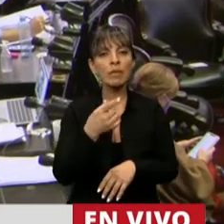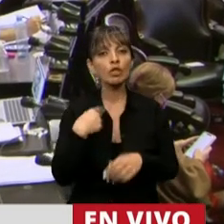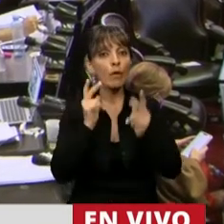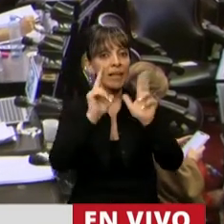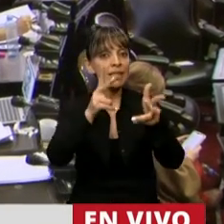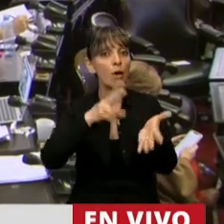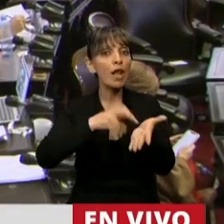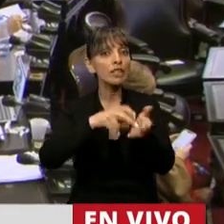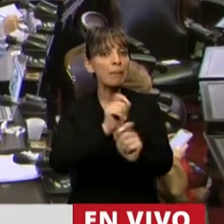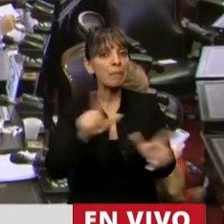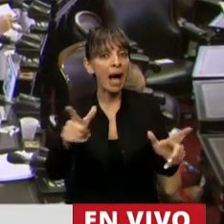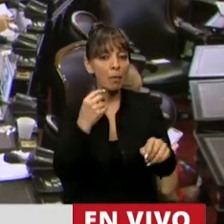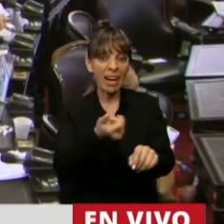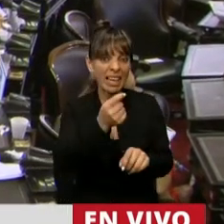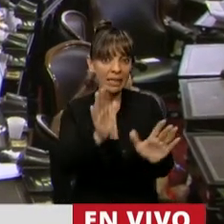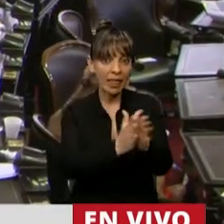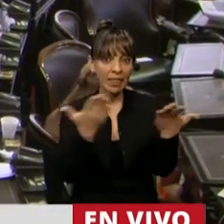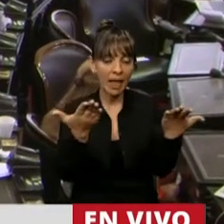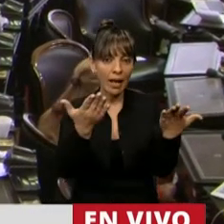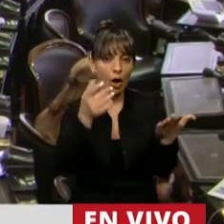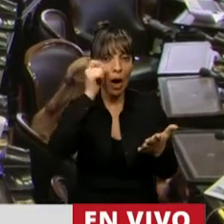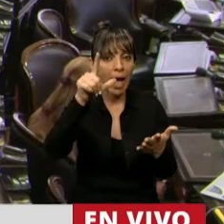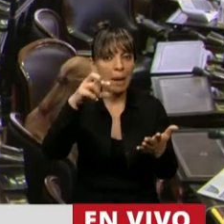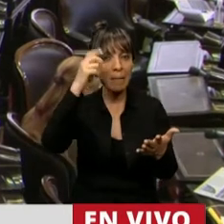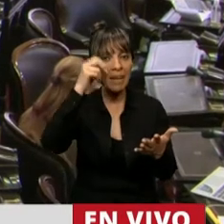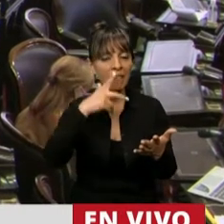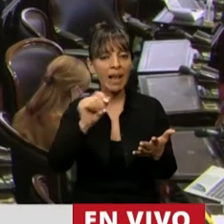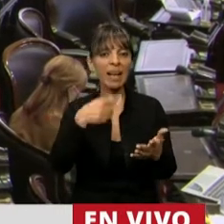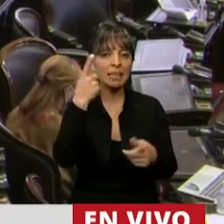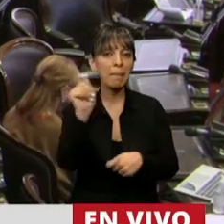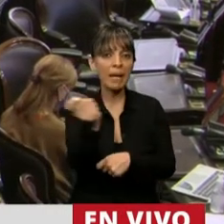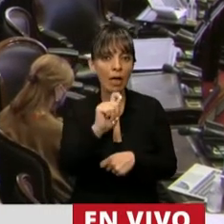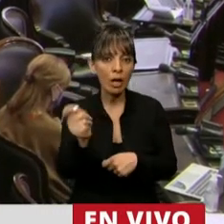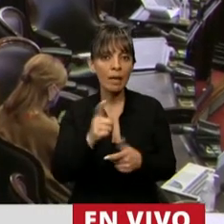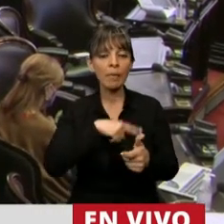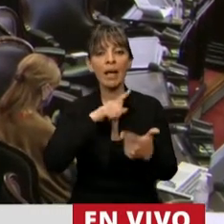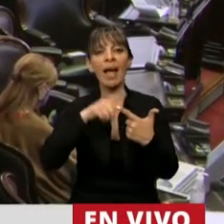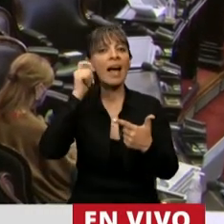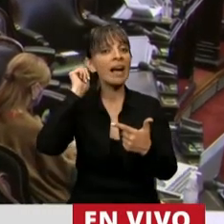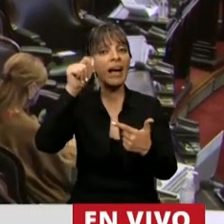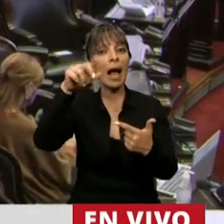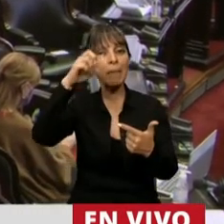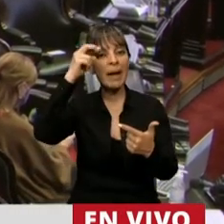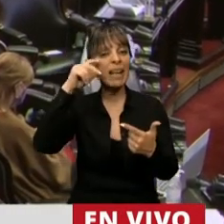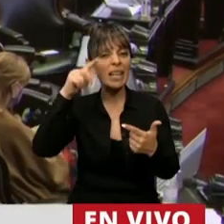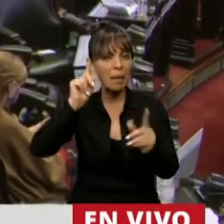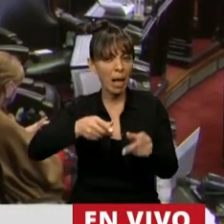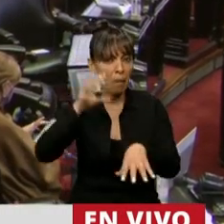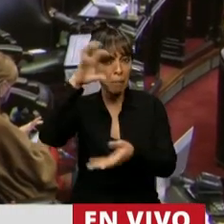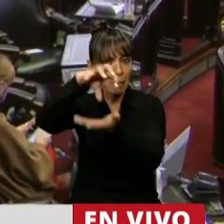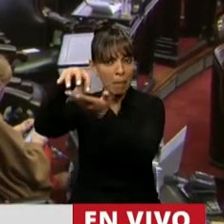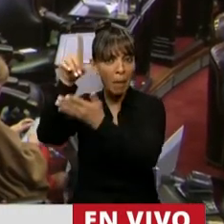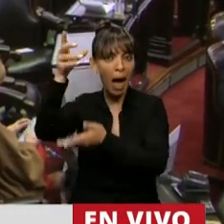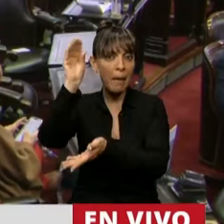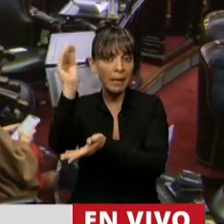publicar Perfil también, no solamente el Mercado Libre y el monstruo de Galperín está llegando a Brasil, también a Chile.